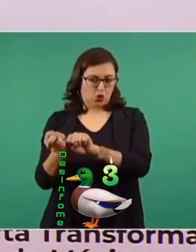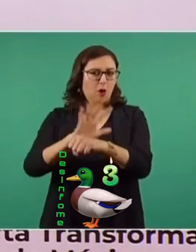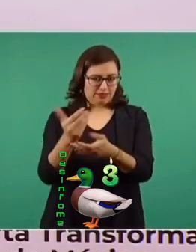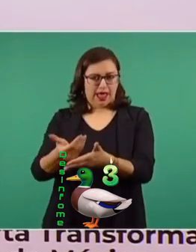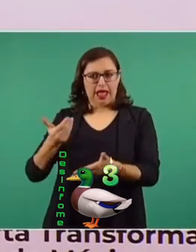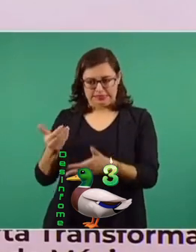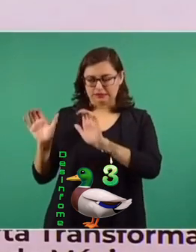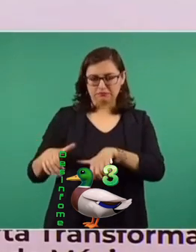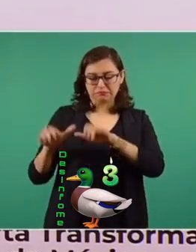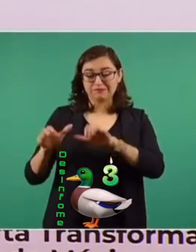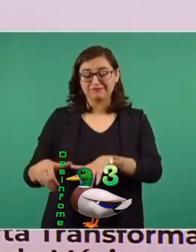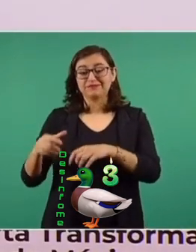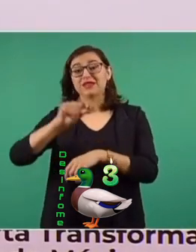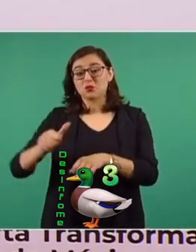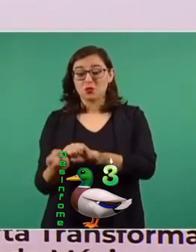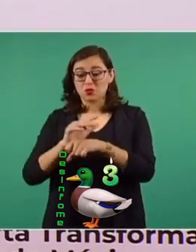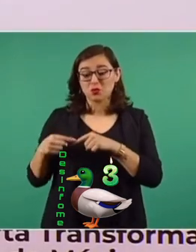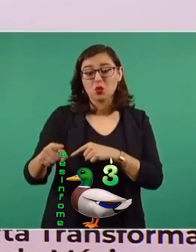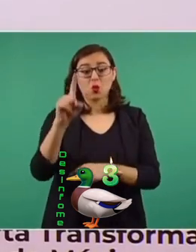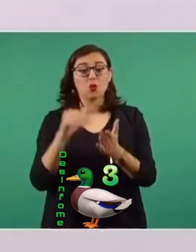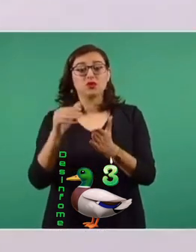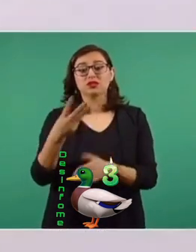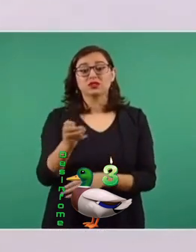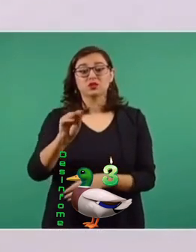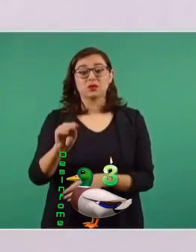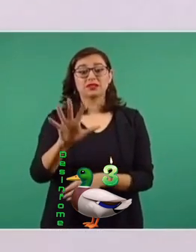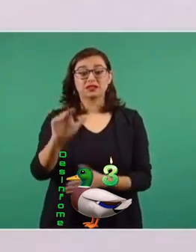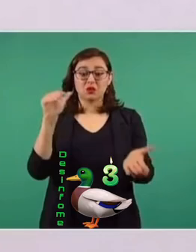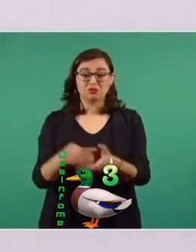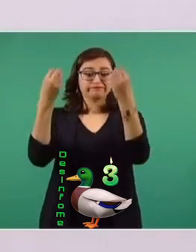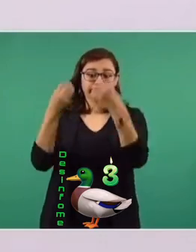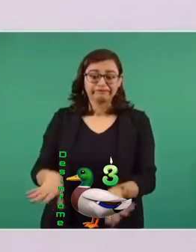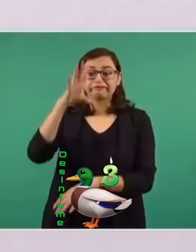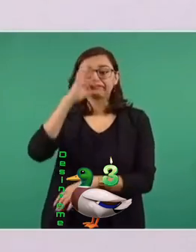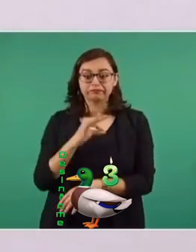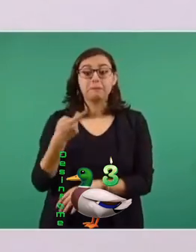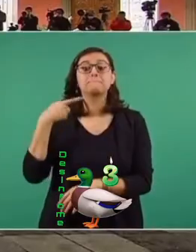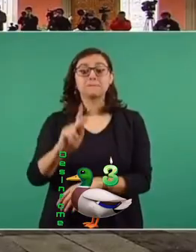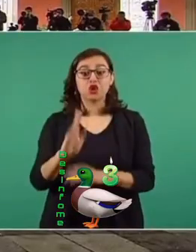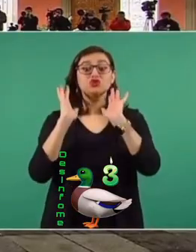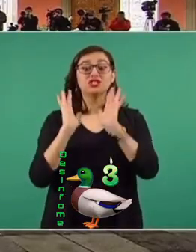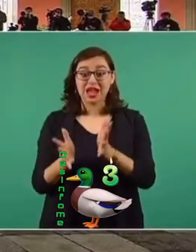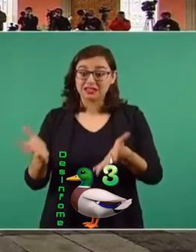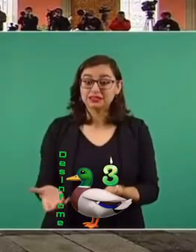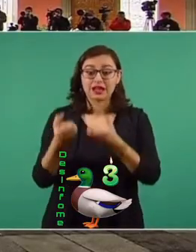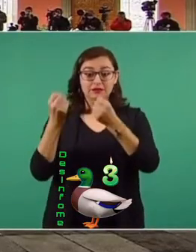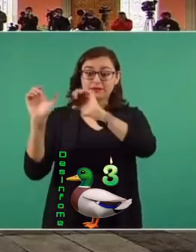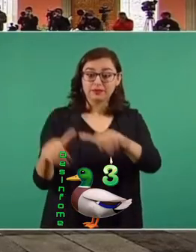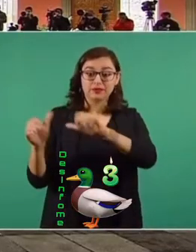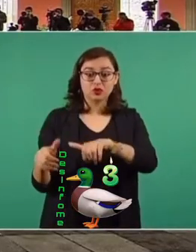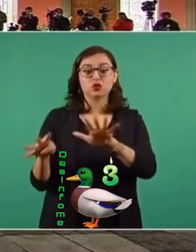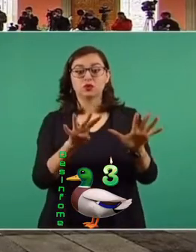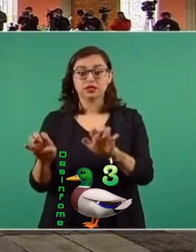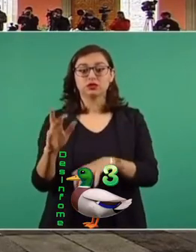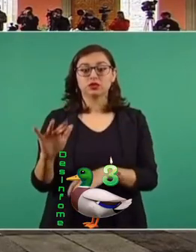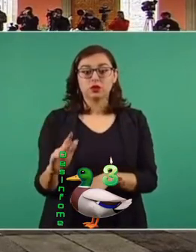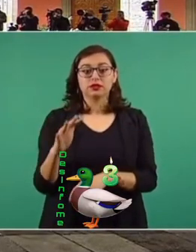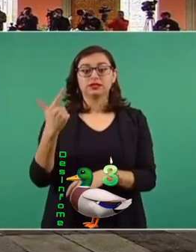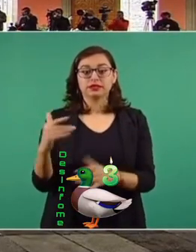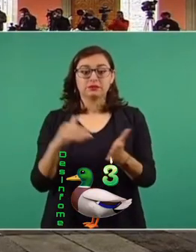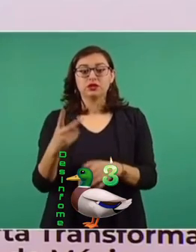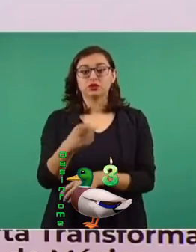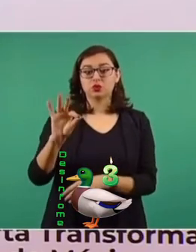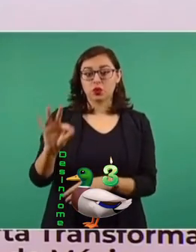se perdieron 1 millón 395 mil, pero ya hemos recuperado 957 mil 248.